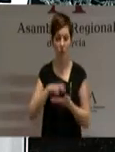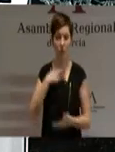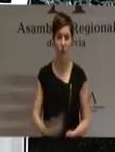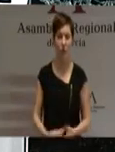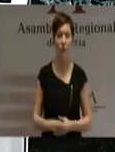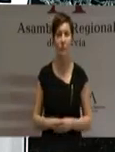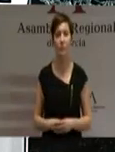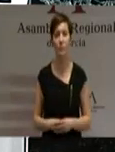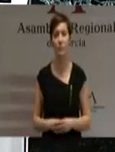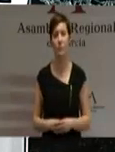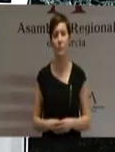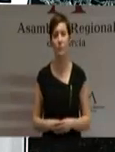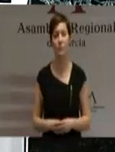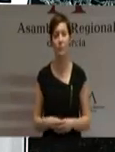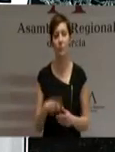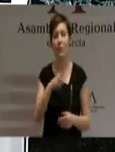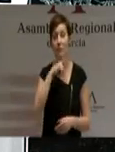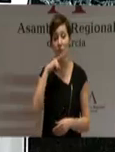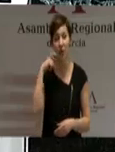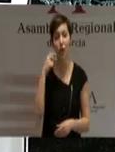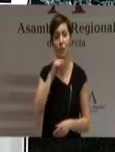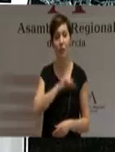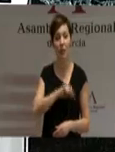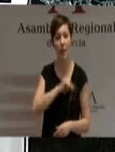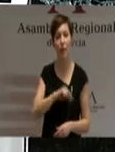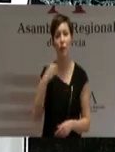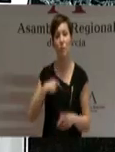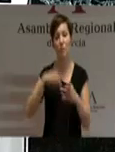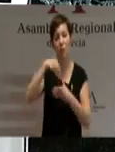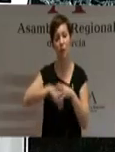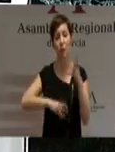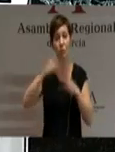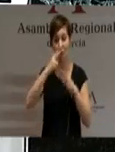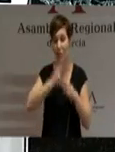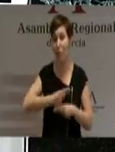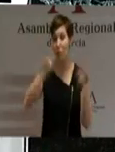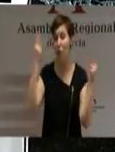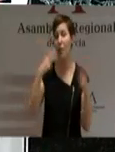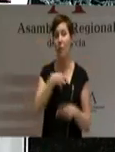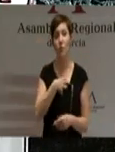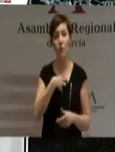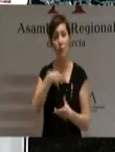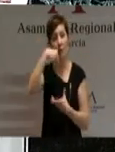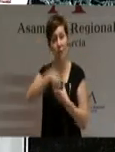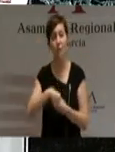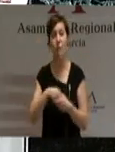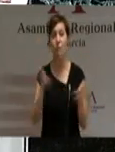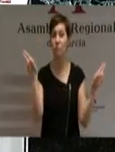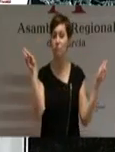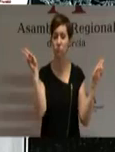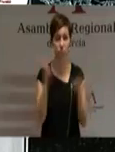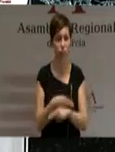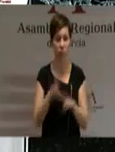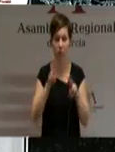En el orden de salvaguardar los valores éticos de la acción pública, tanto política como funcionalidad, seré radical e